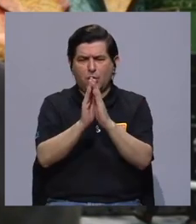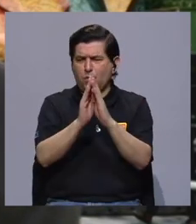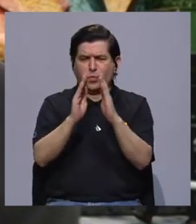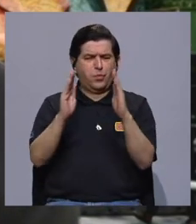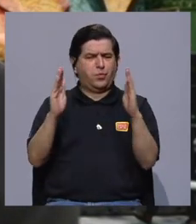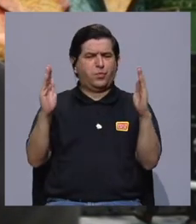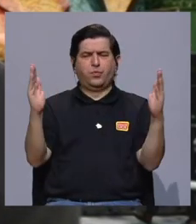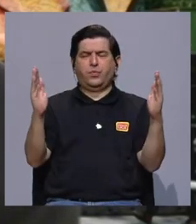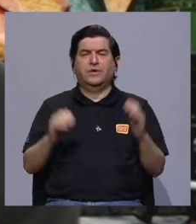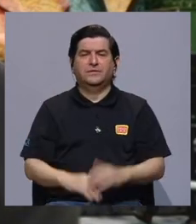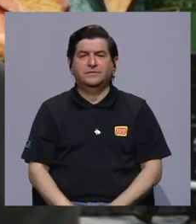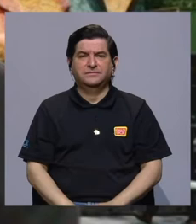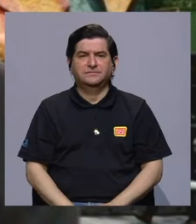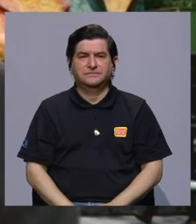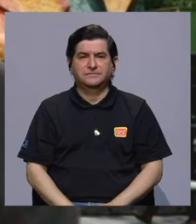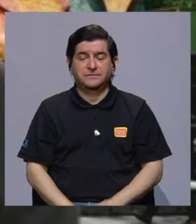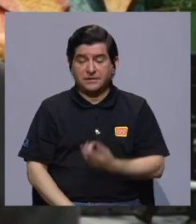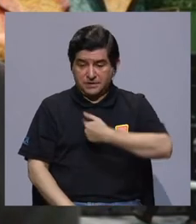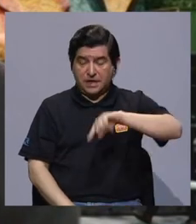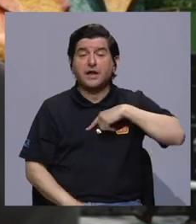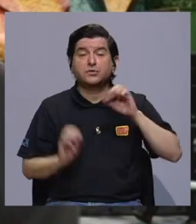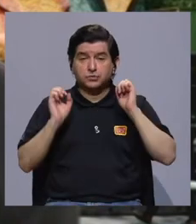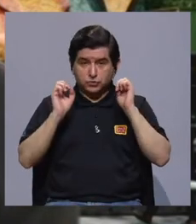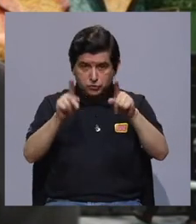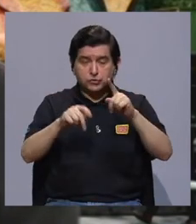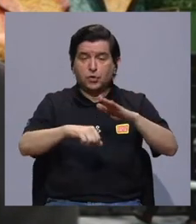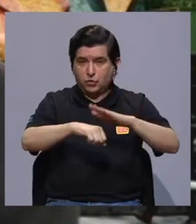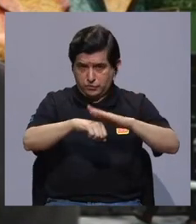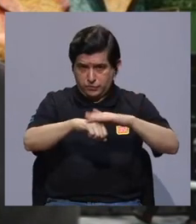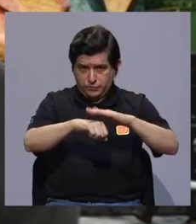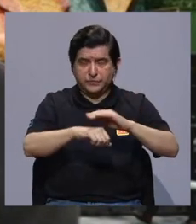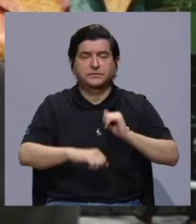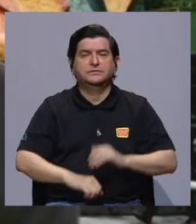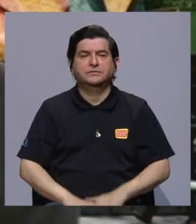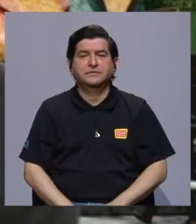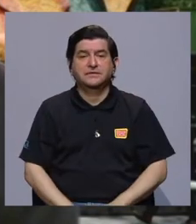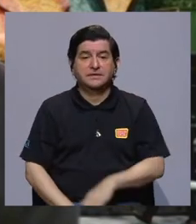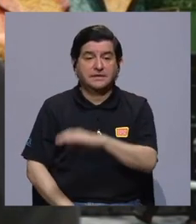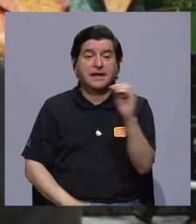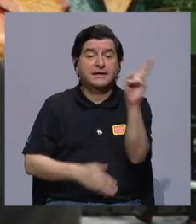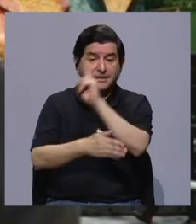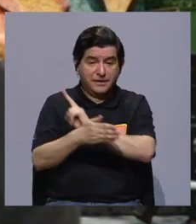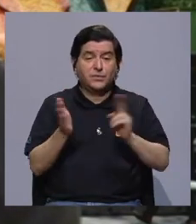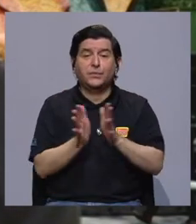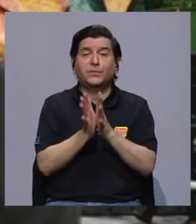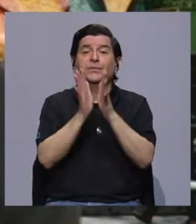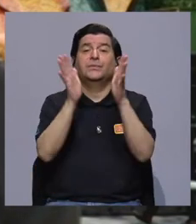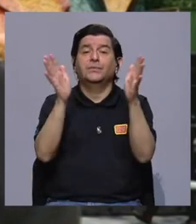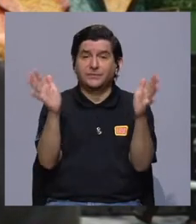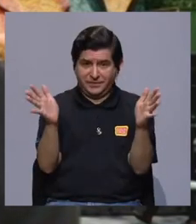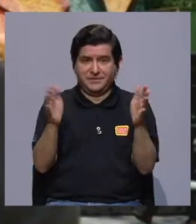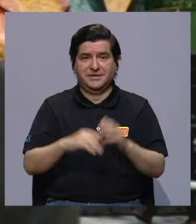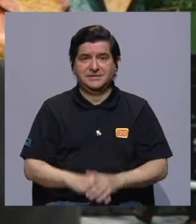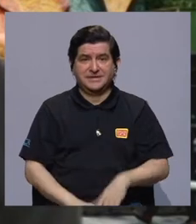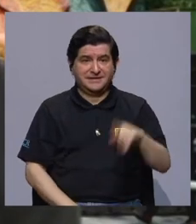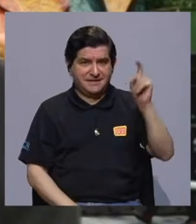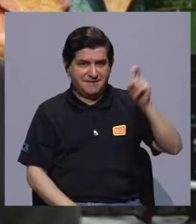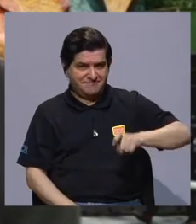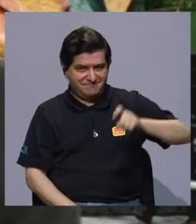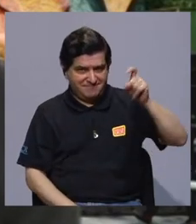amplio, nos da muy buenas posibilidades. Y en ese sentido, pues las universidades públicas